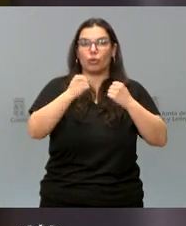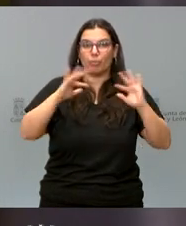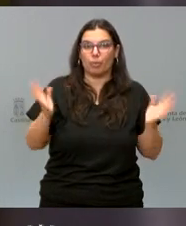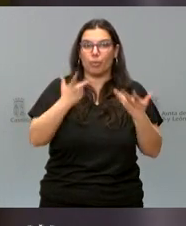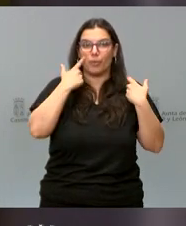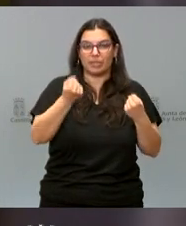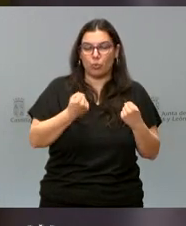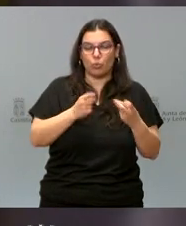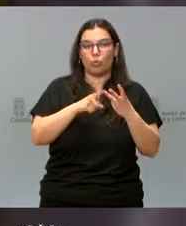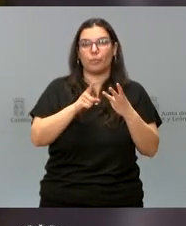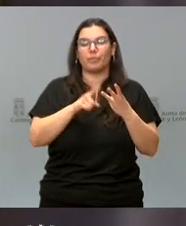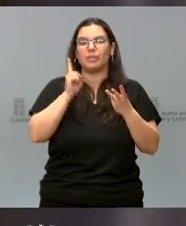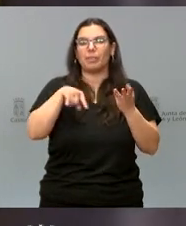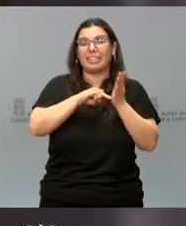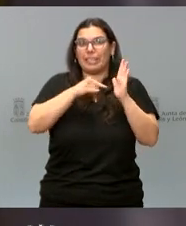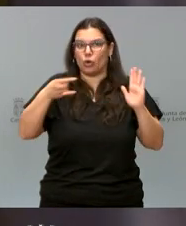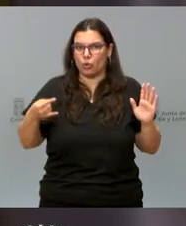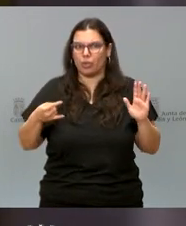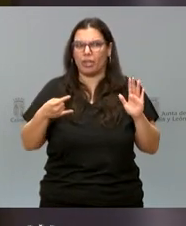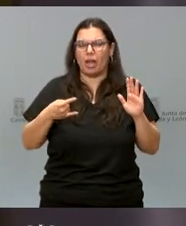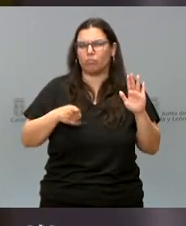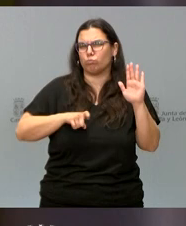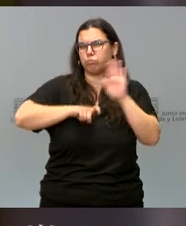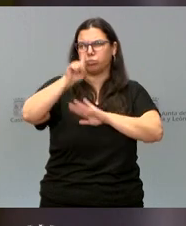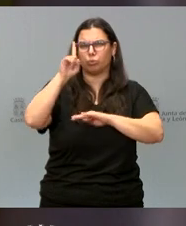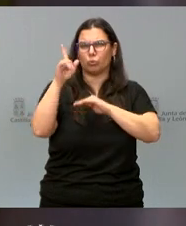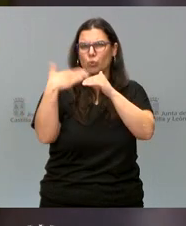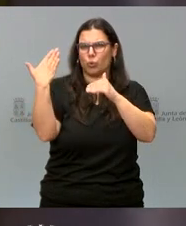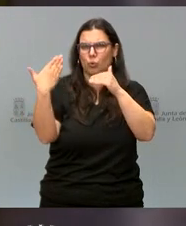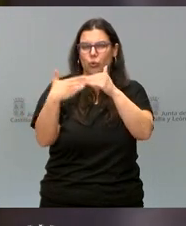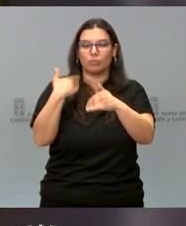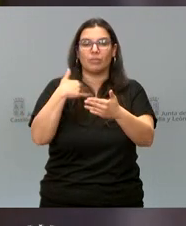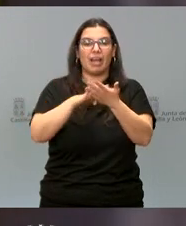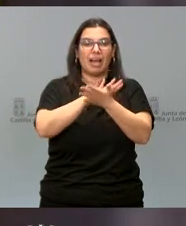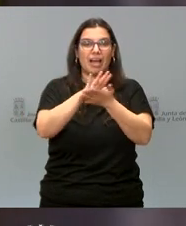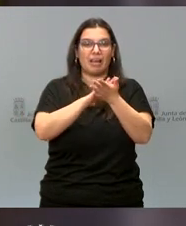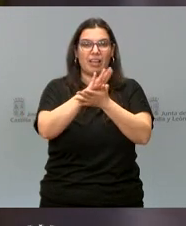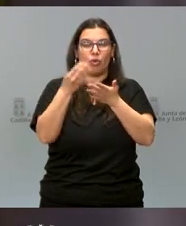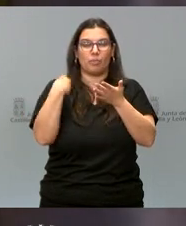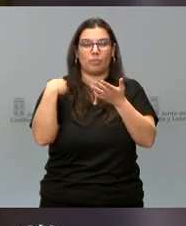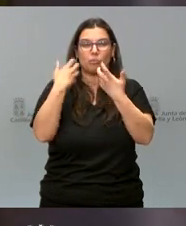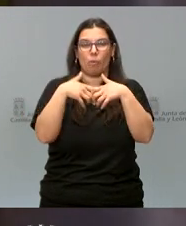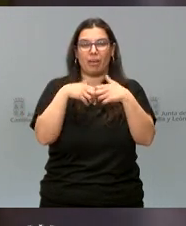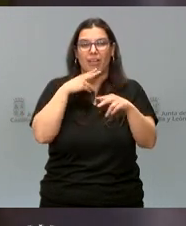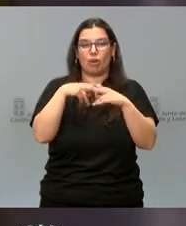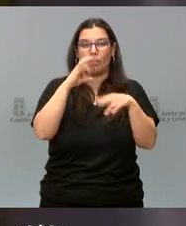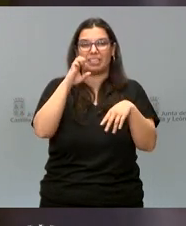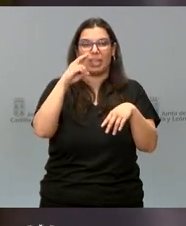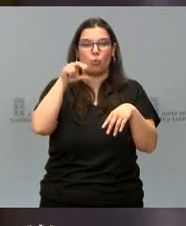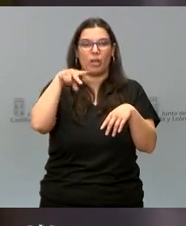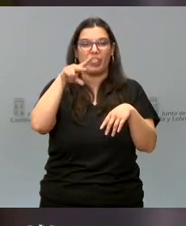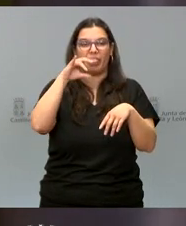de la salud, con una tecnología más puntera. Se ha hablado de ese secuenciador masivo, único en España